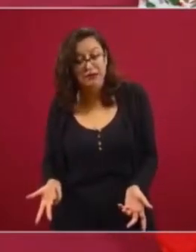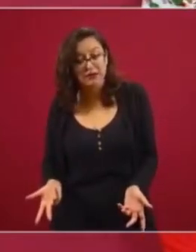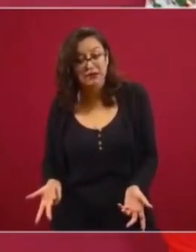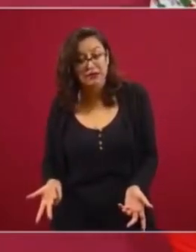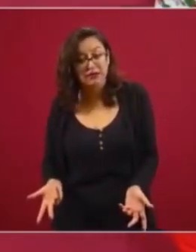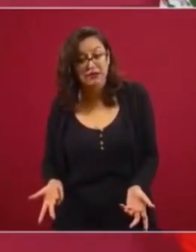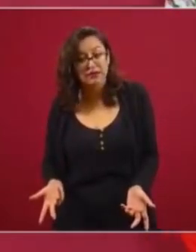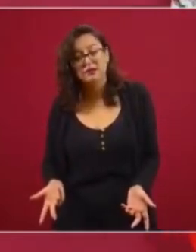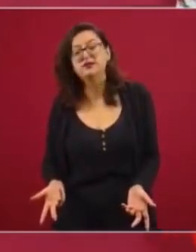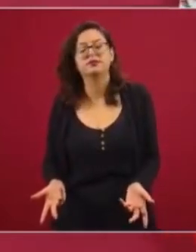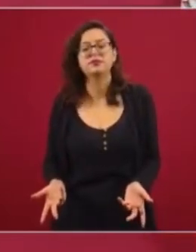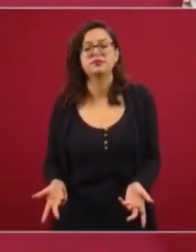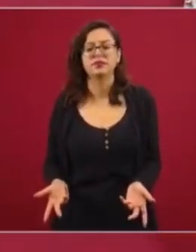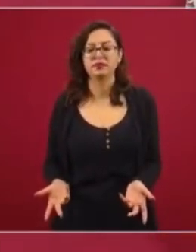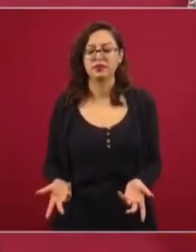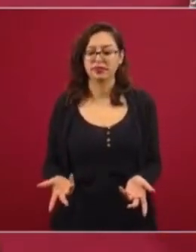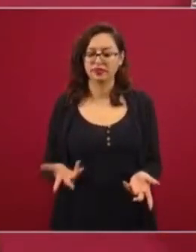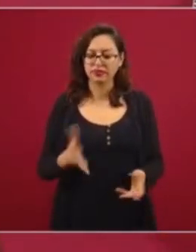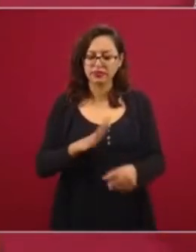mascota,